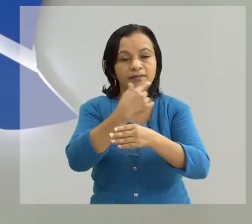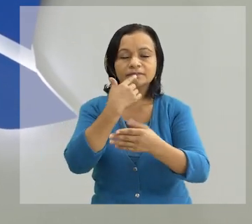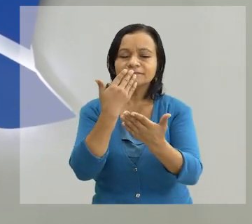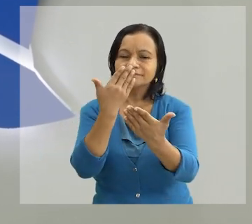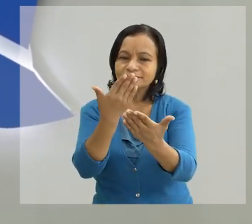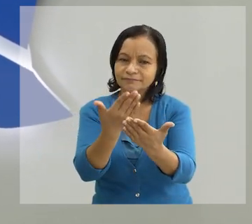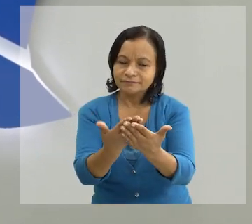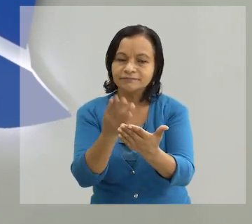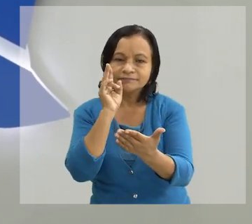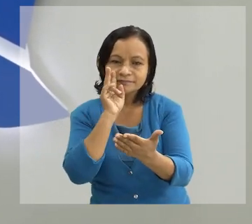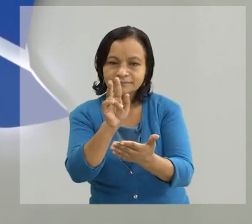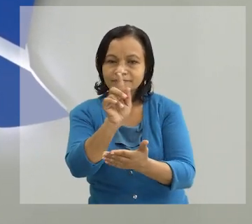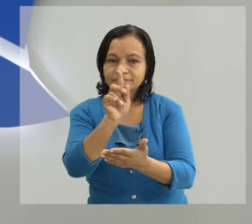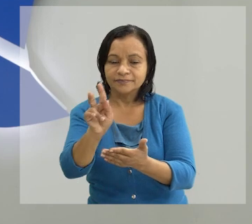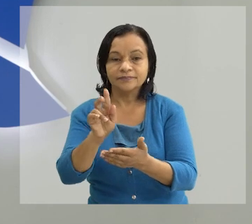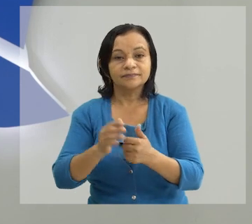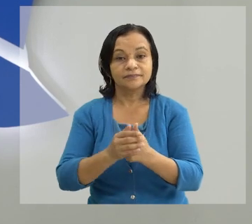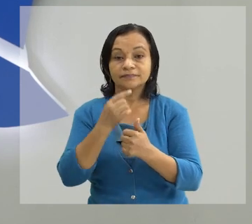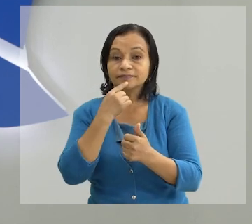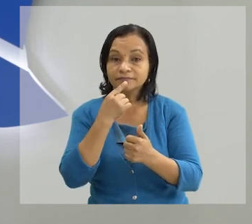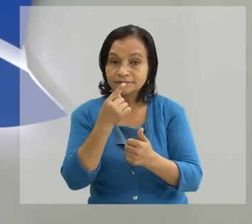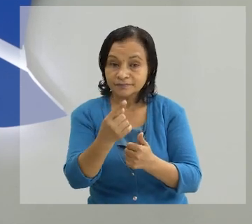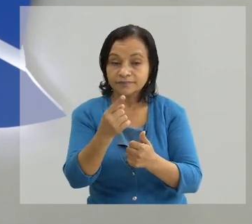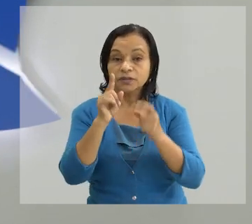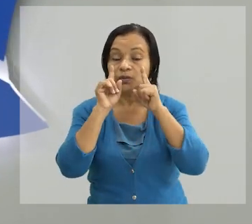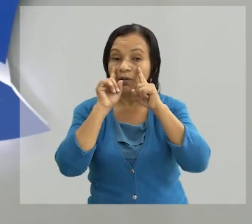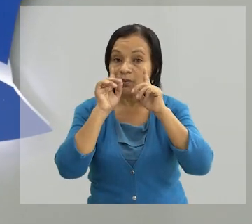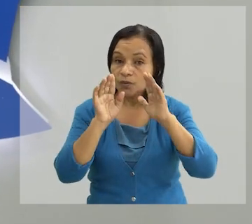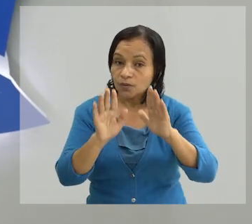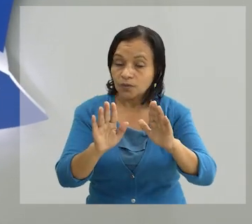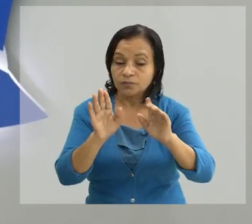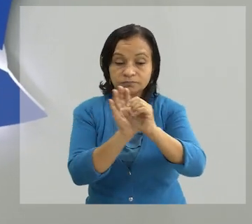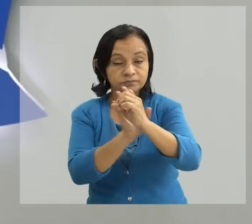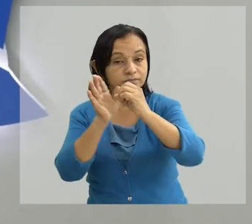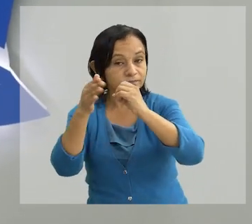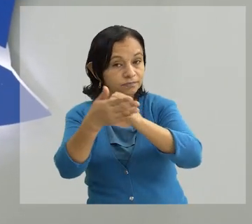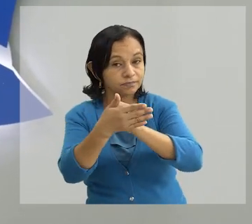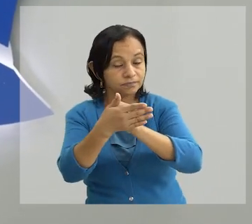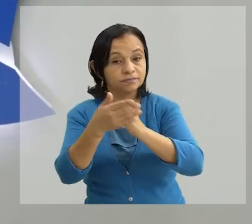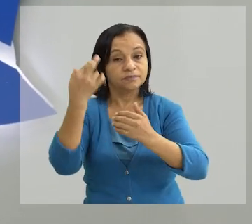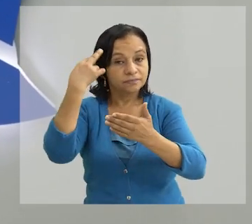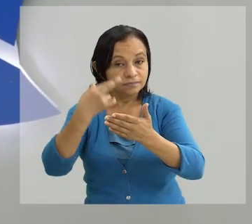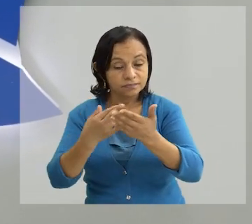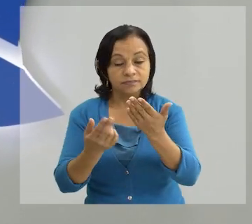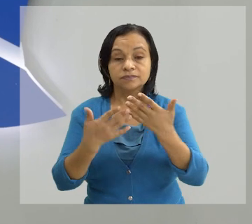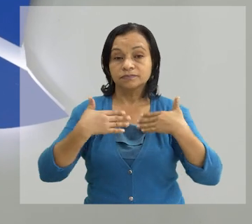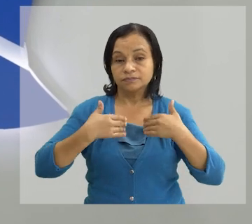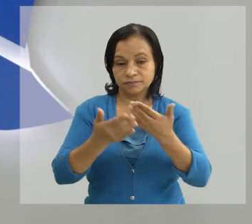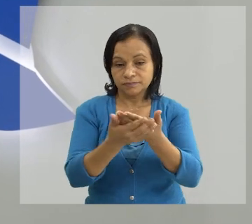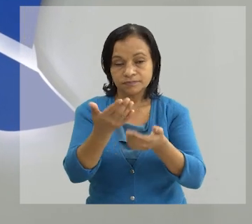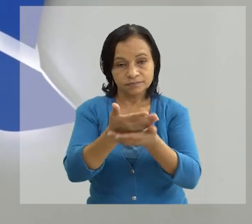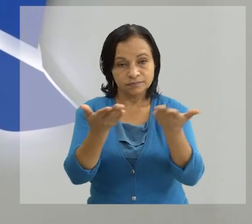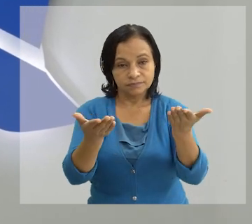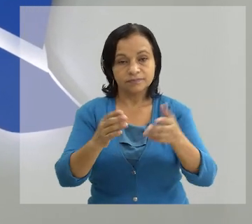agradecer por su sintonía Aprovechamos para reiterar las medidas higiénicas en prevención del COVID-19 Recuerde que la salud